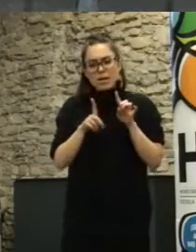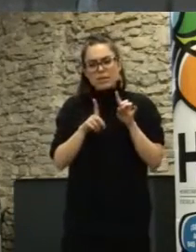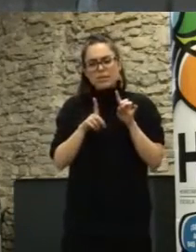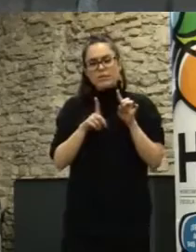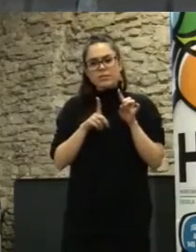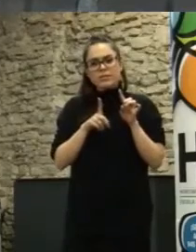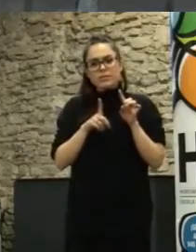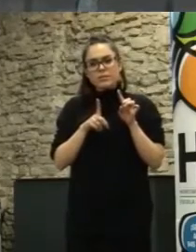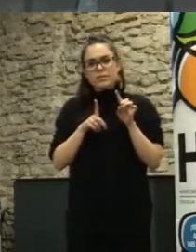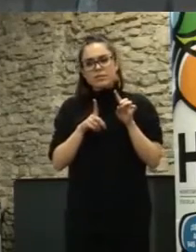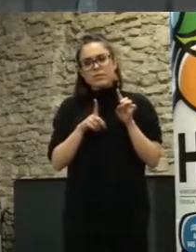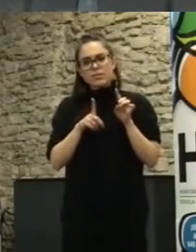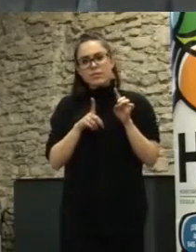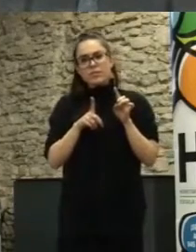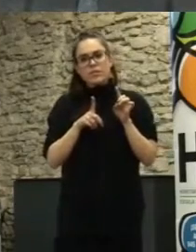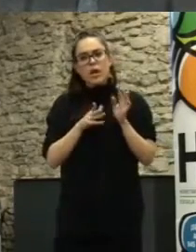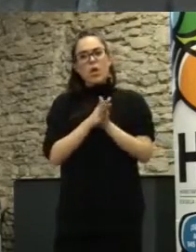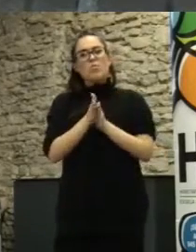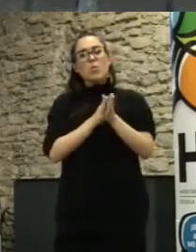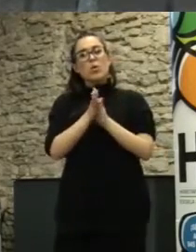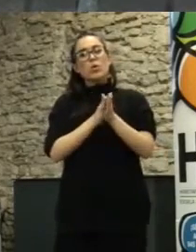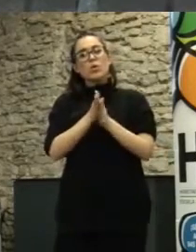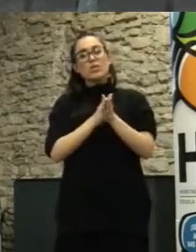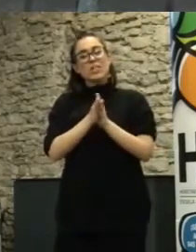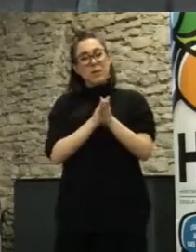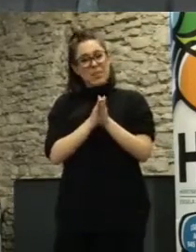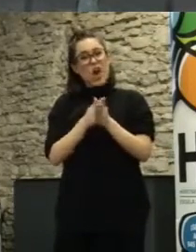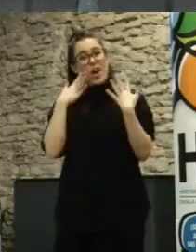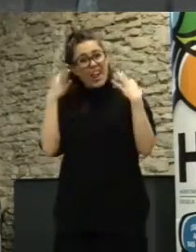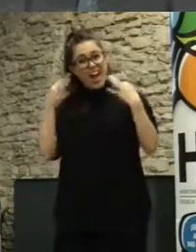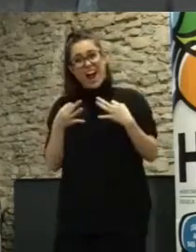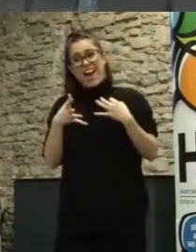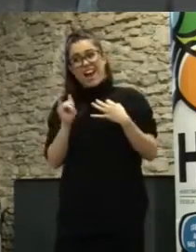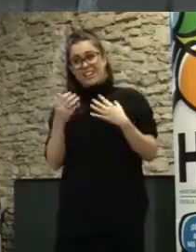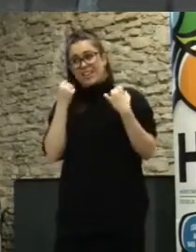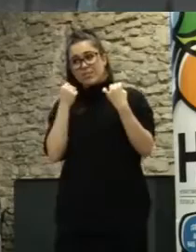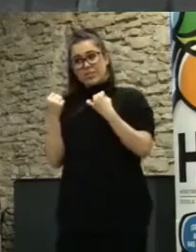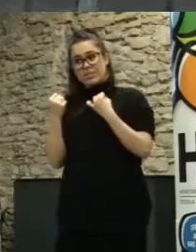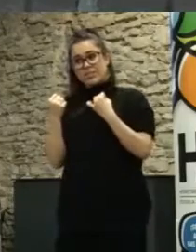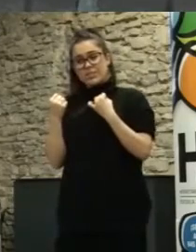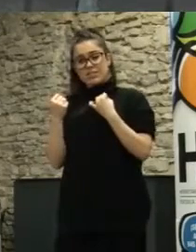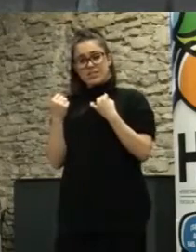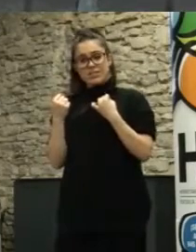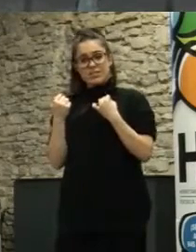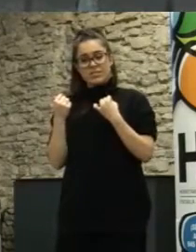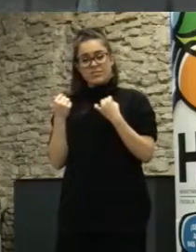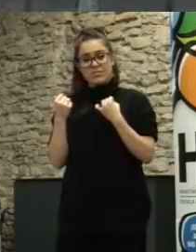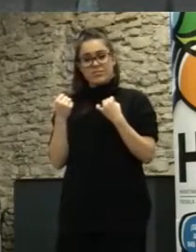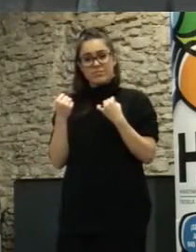que haya una real motivación por parte de la administración en que haya una participación ciudadana